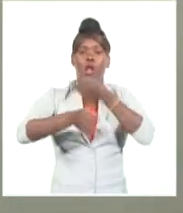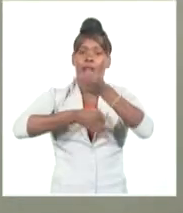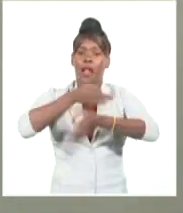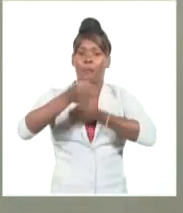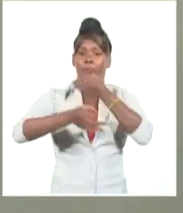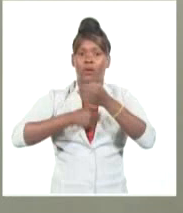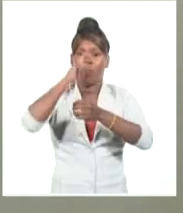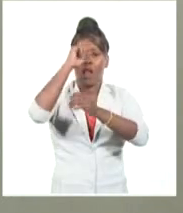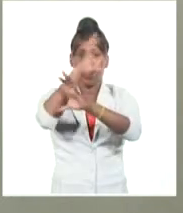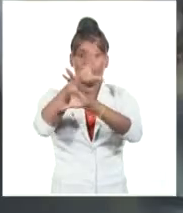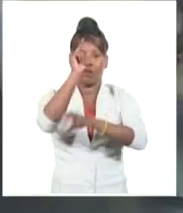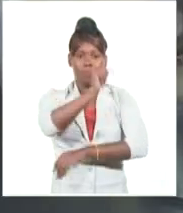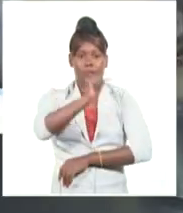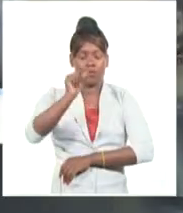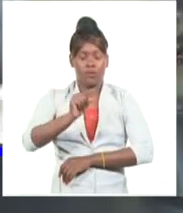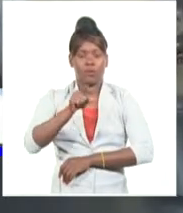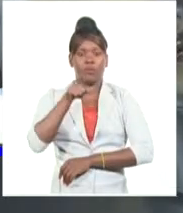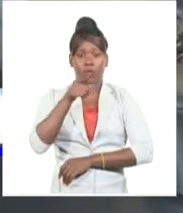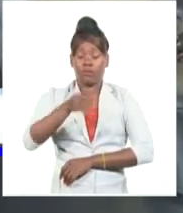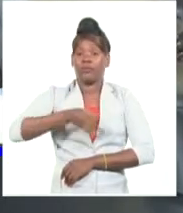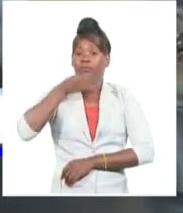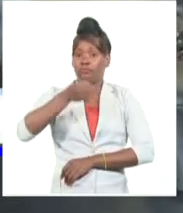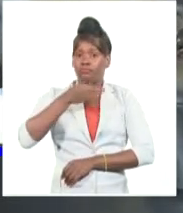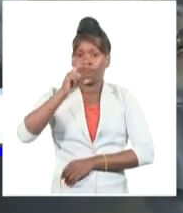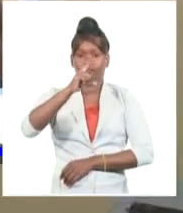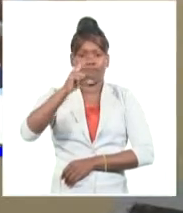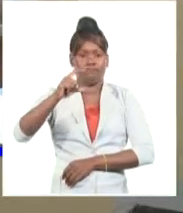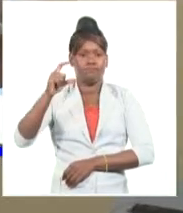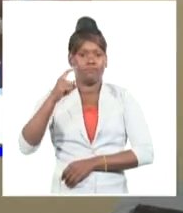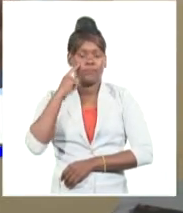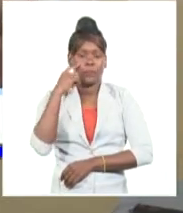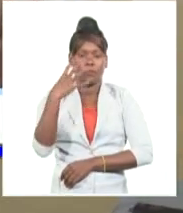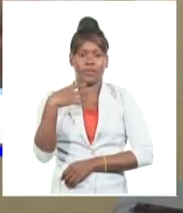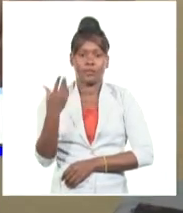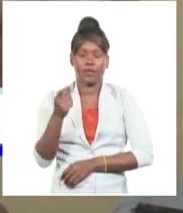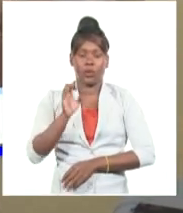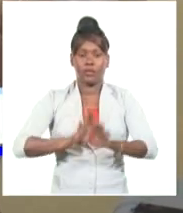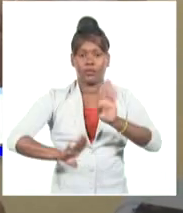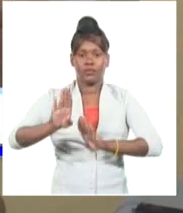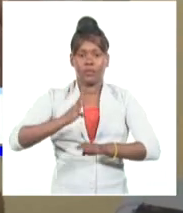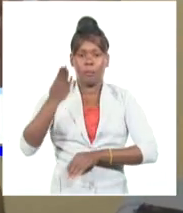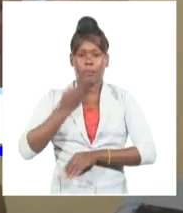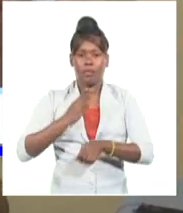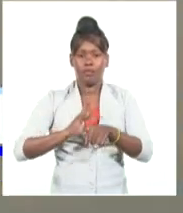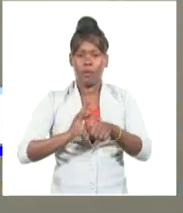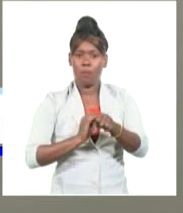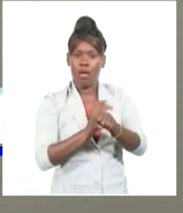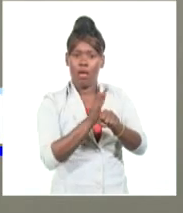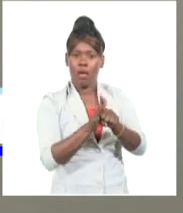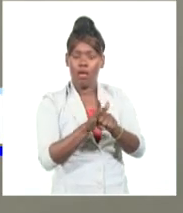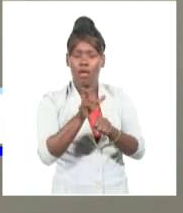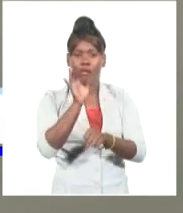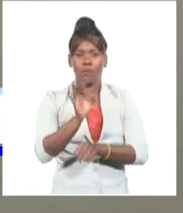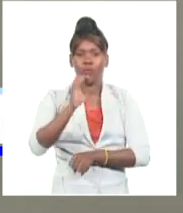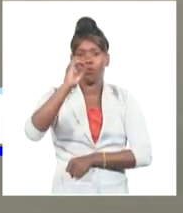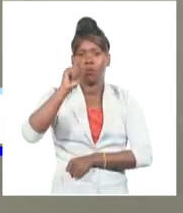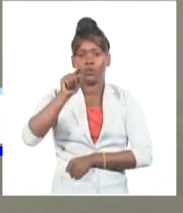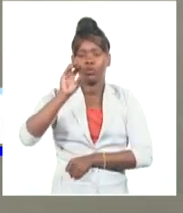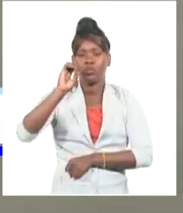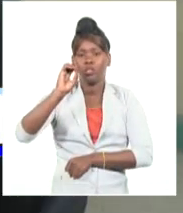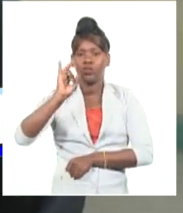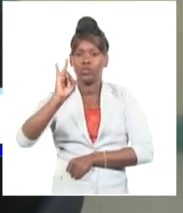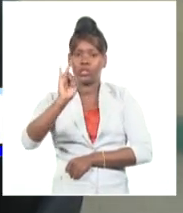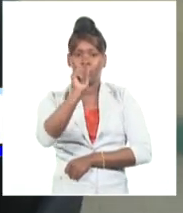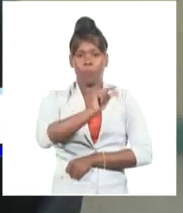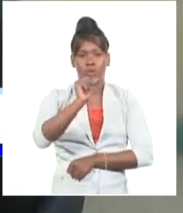inmunógeno es bien tolerado y con una baja tasa de eventos adversos, leves por debajo de 0.07 por cada 100 mil